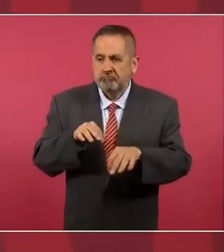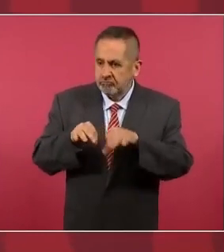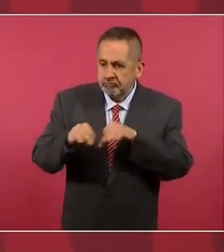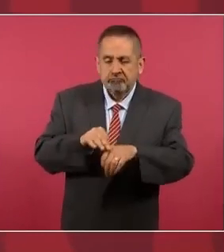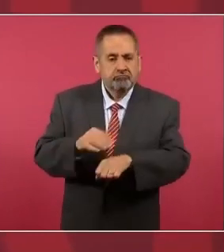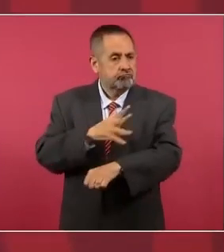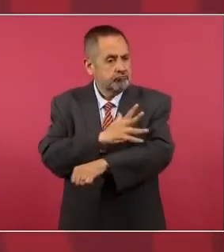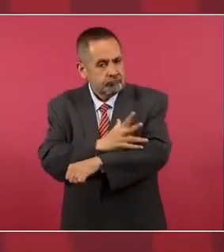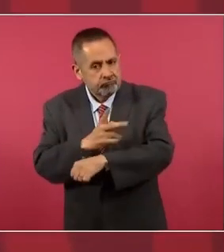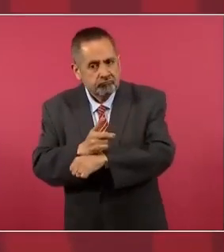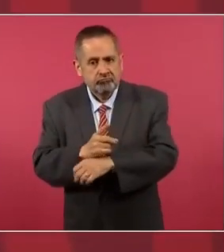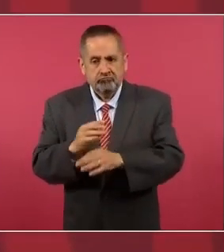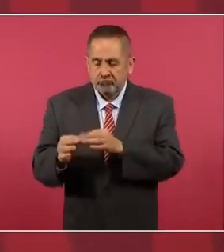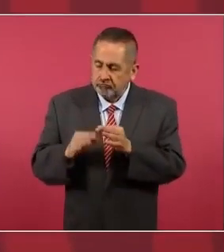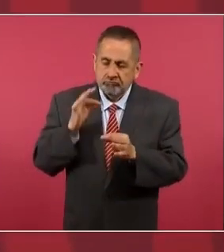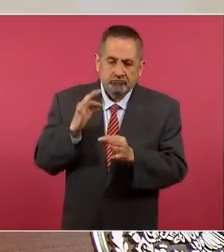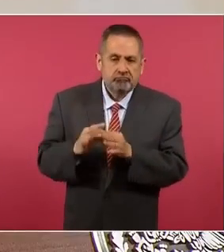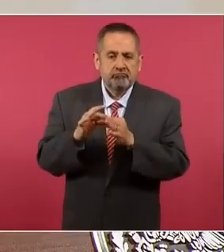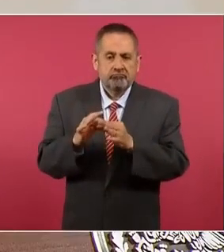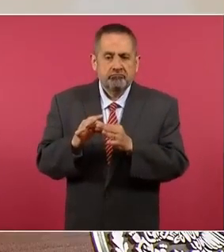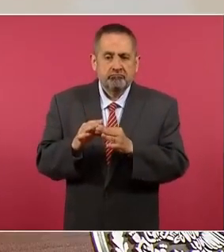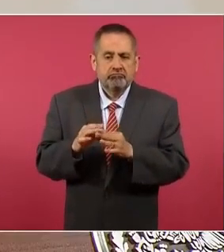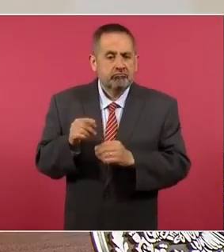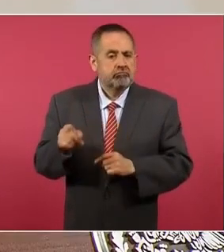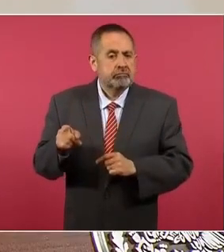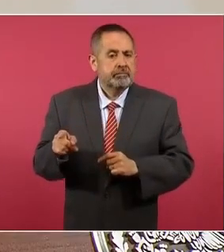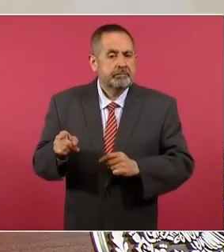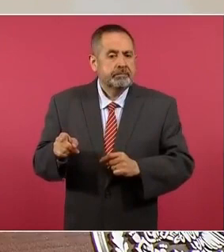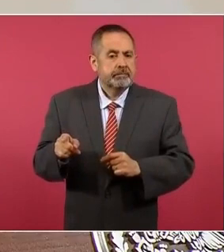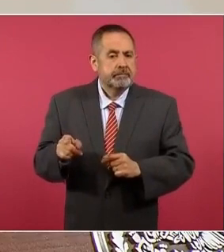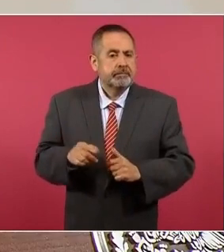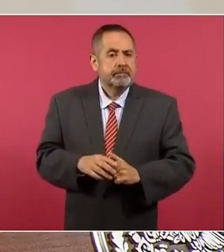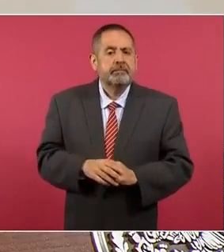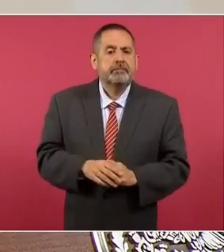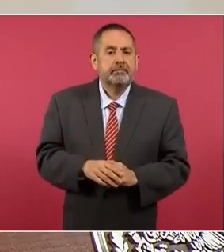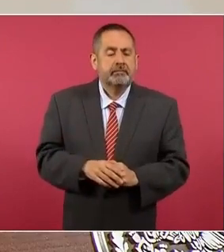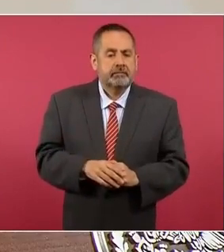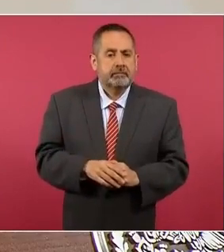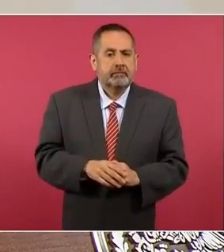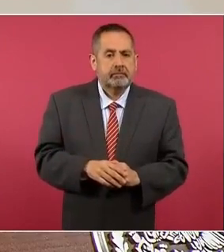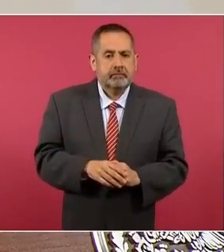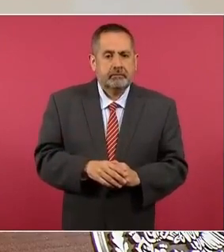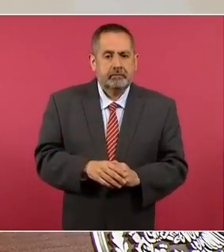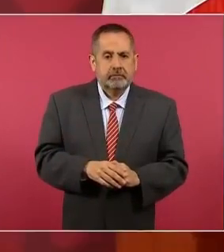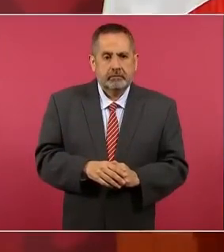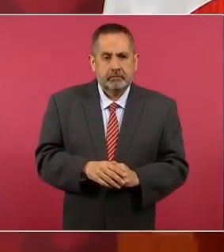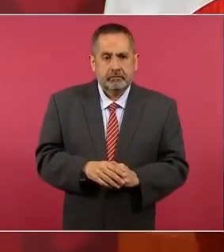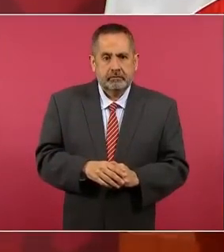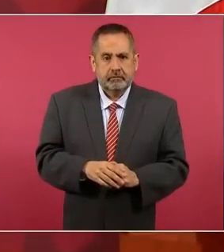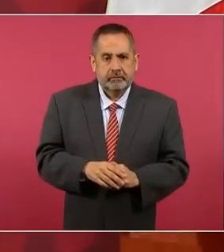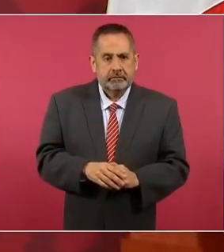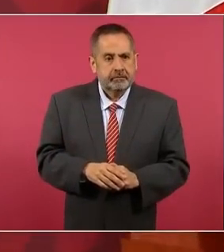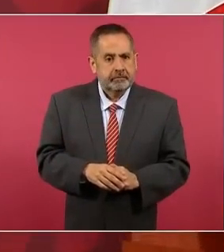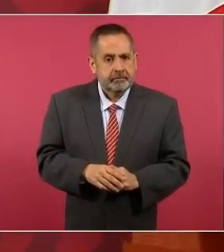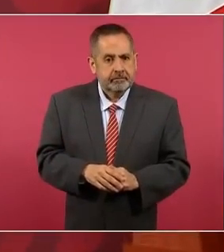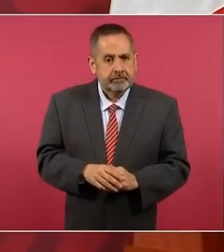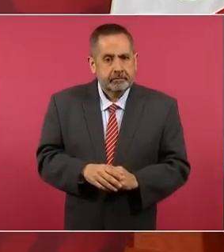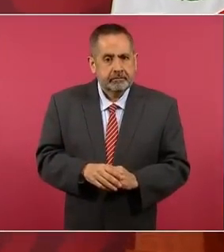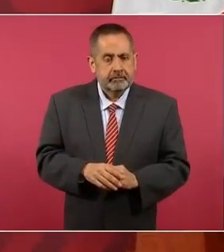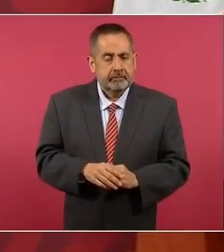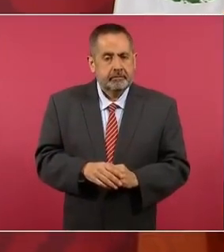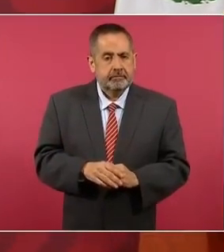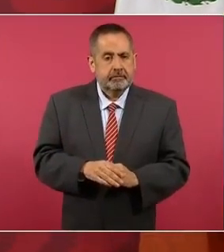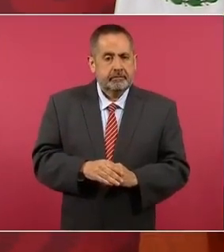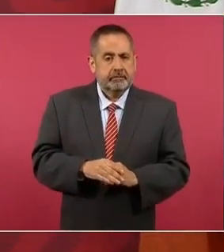son